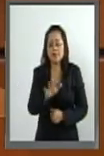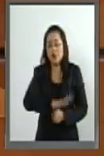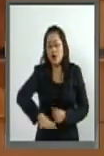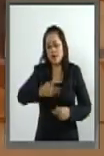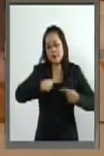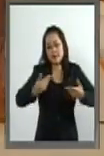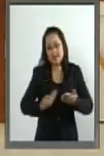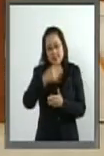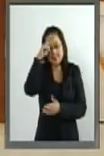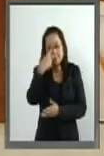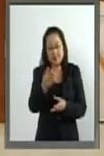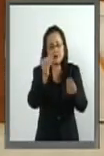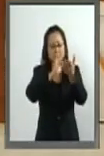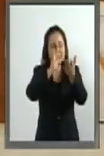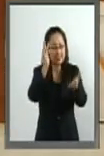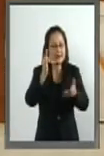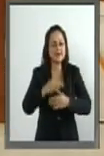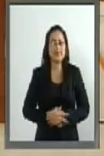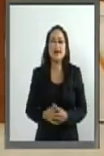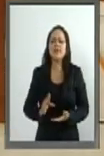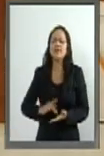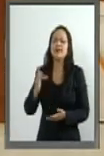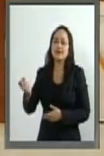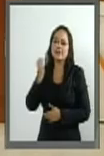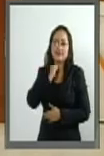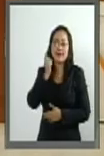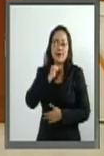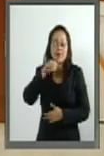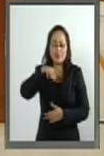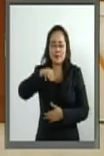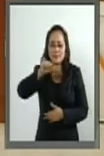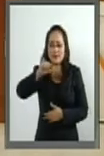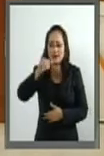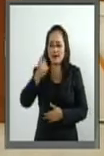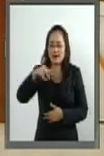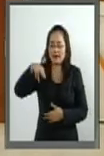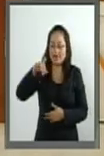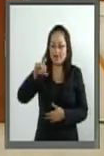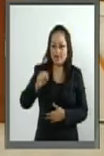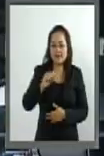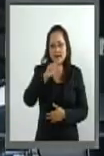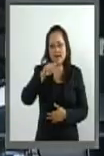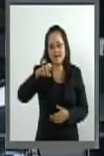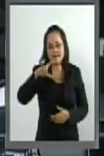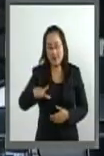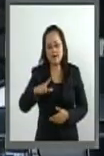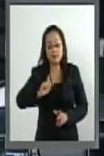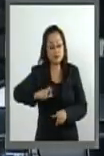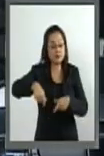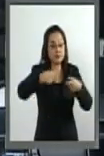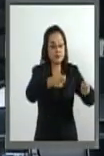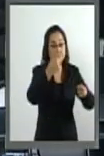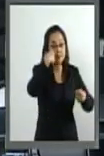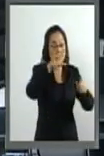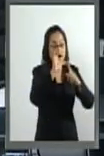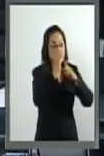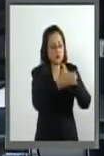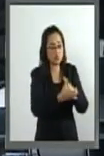México, gracias. Muchas gracias senador Mayanz Canabal, túrnese a las comisiones